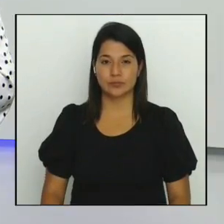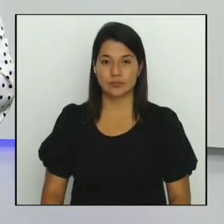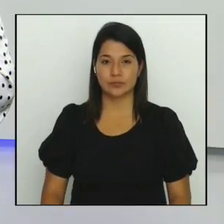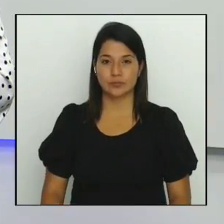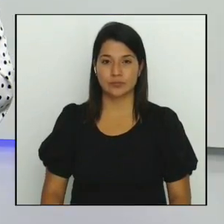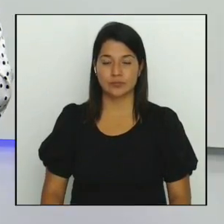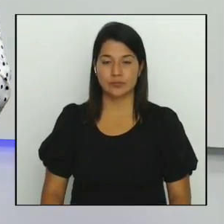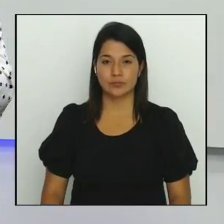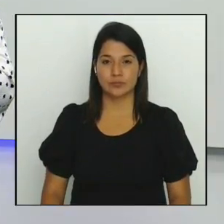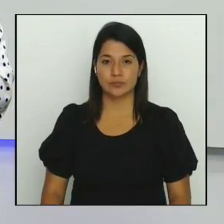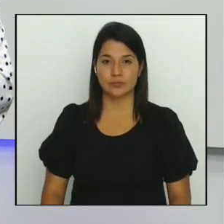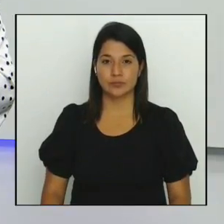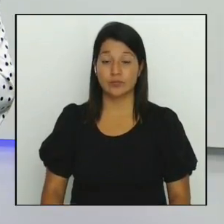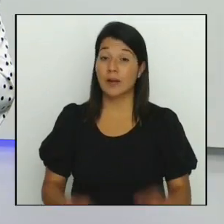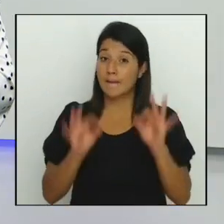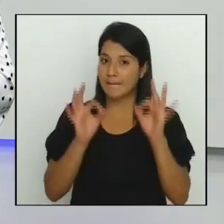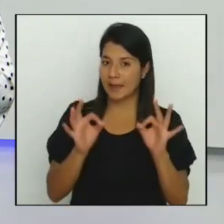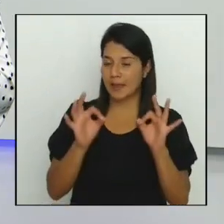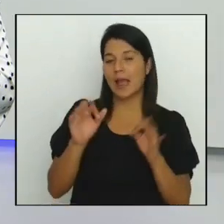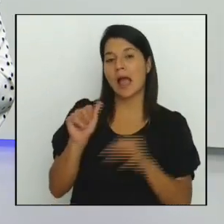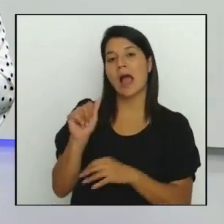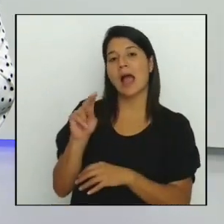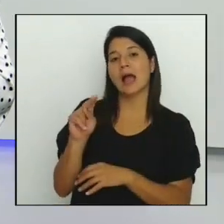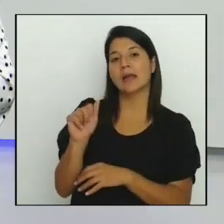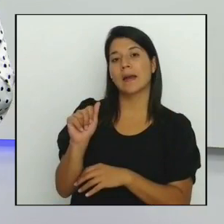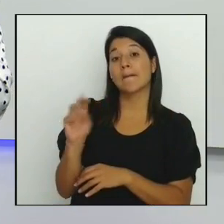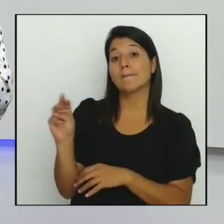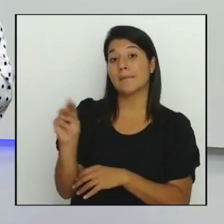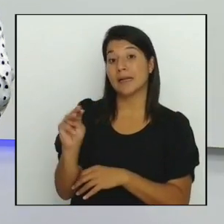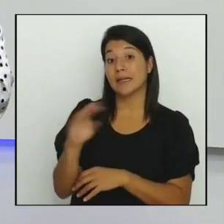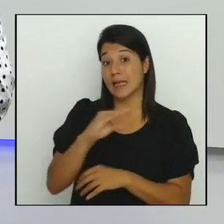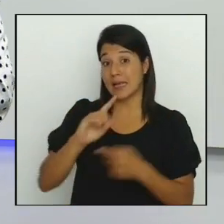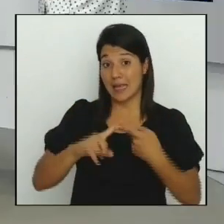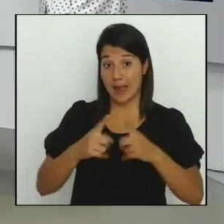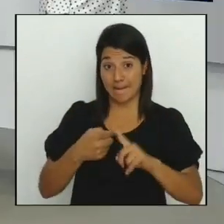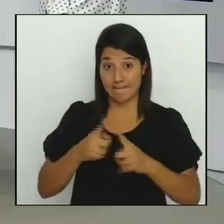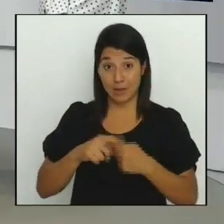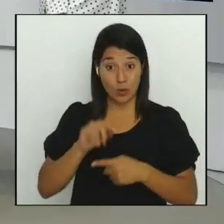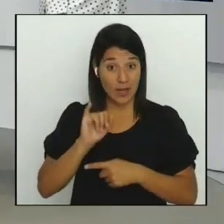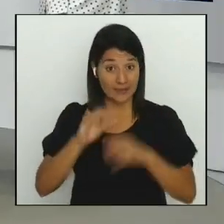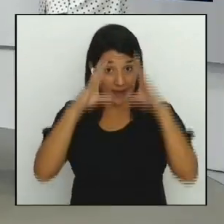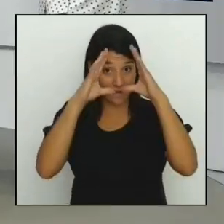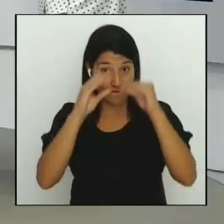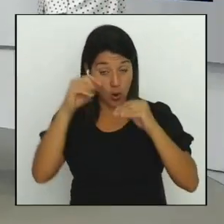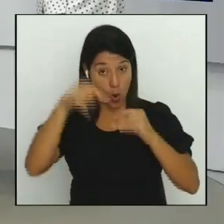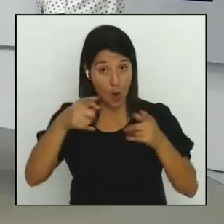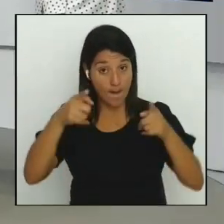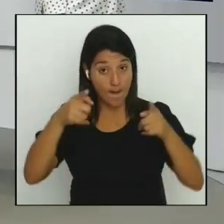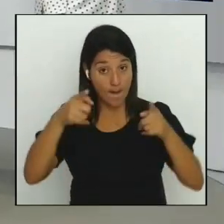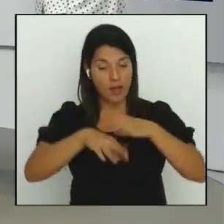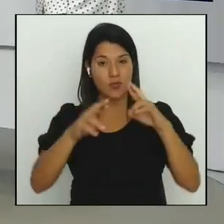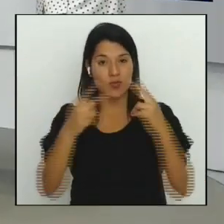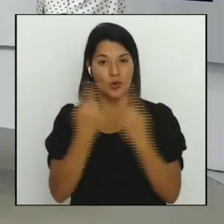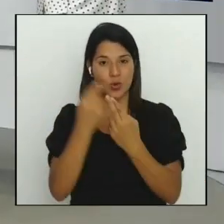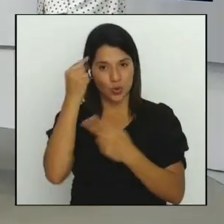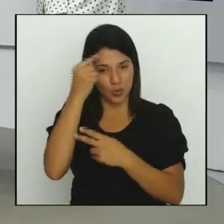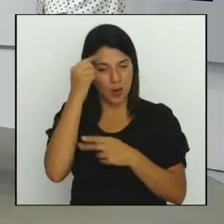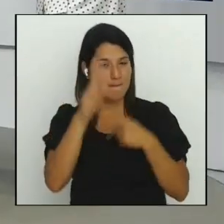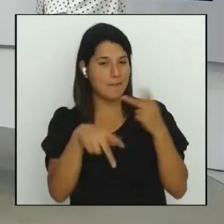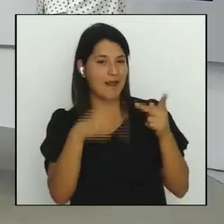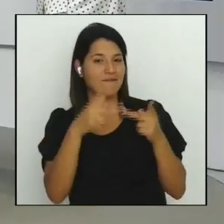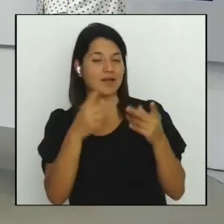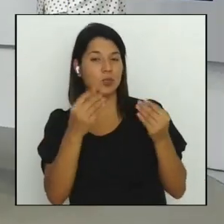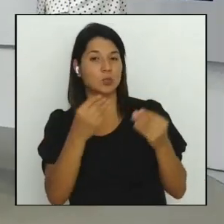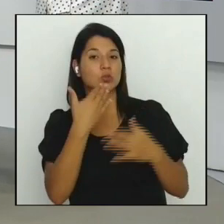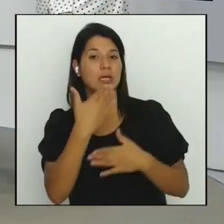muy bien Ana Marta y amigos televidentes este es el detalle de lo que tuvimos hoy durante el consejo de gobierno perfecto Andrea muchísimas gracias por la